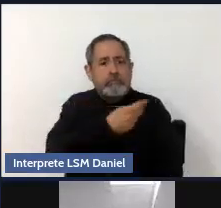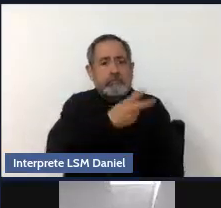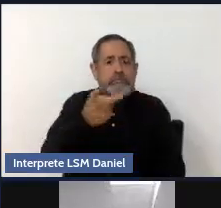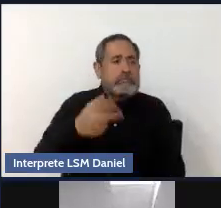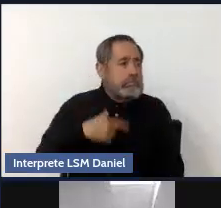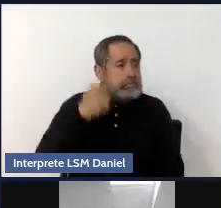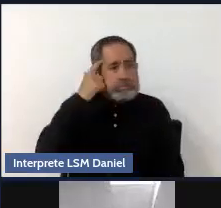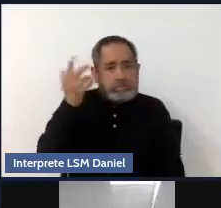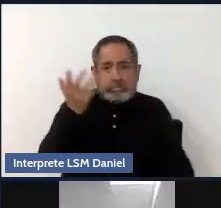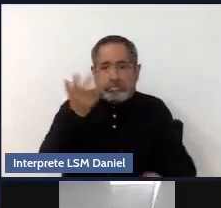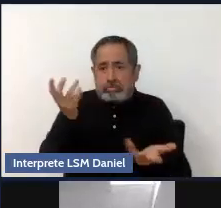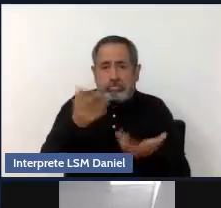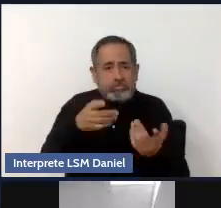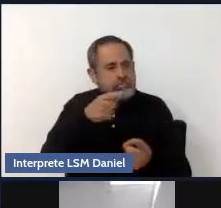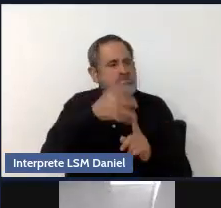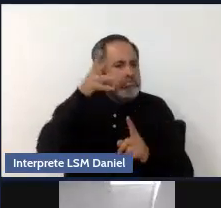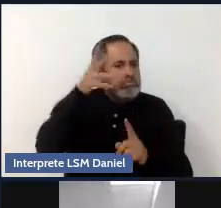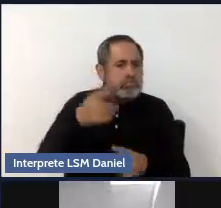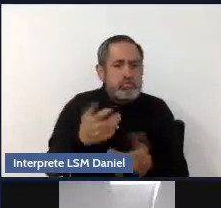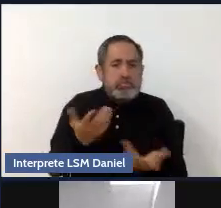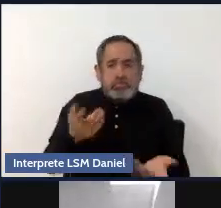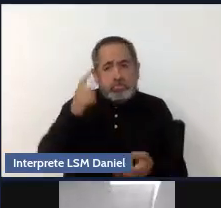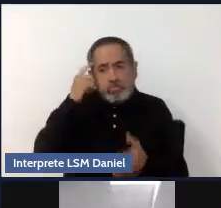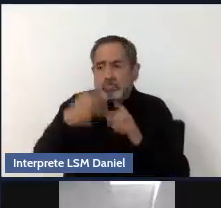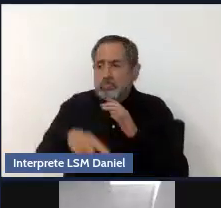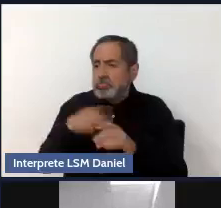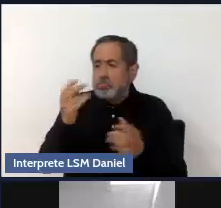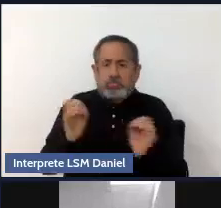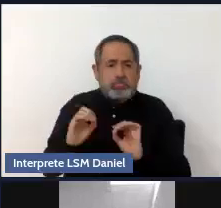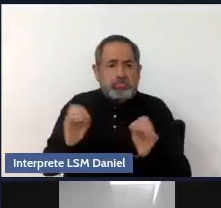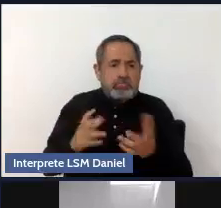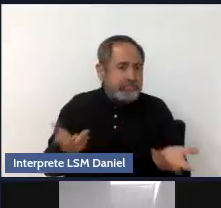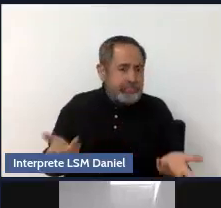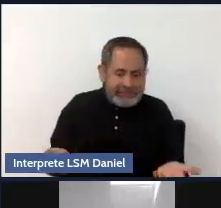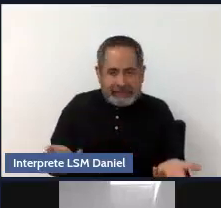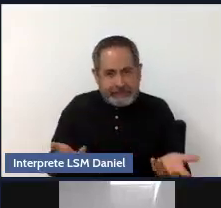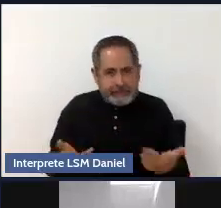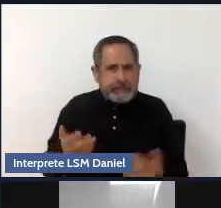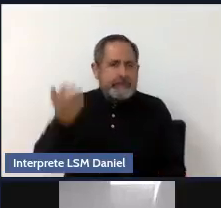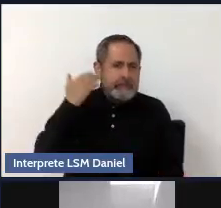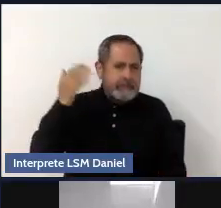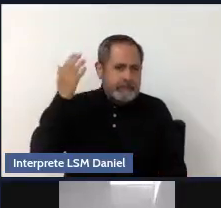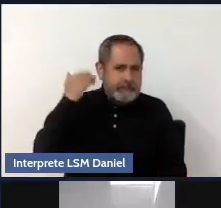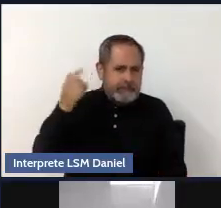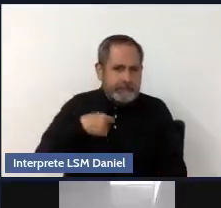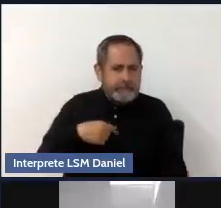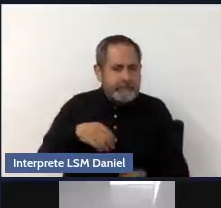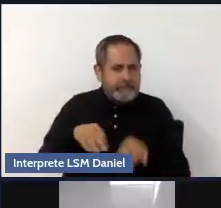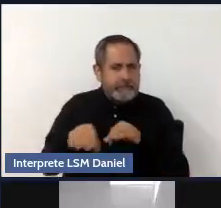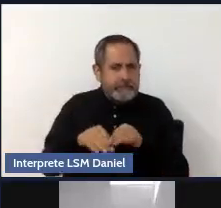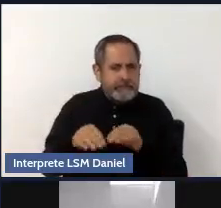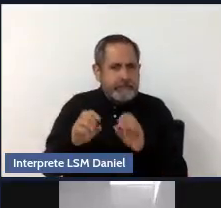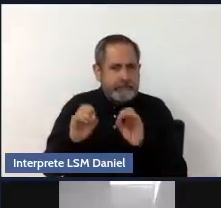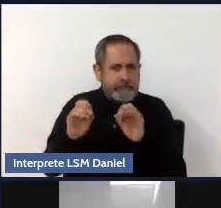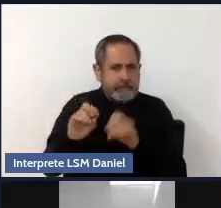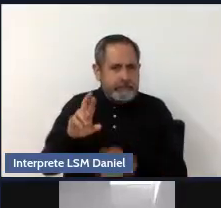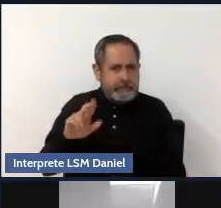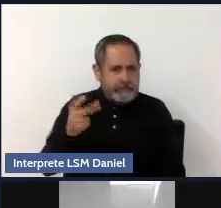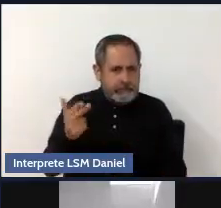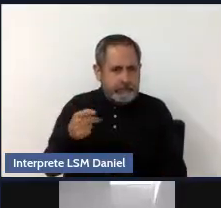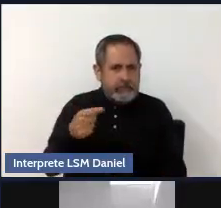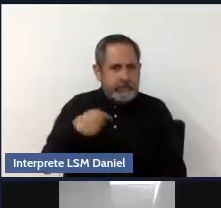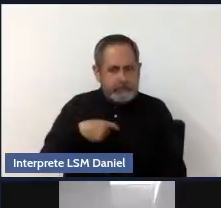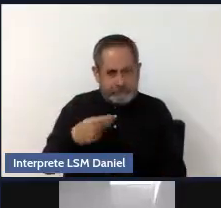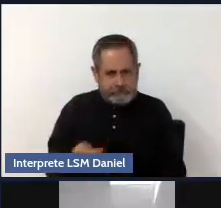de vida. En un tiempo trabajé en una oficina de recursos humanos y una de las preguntas que